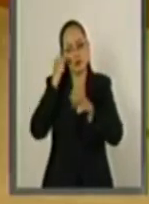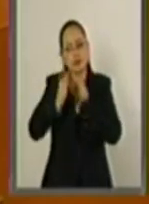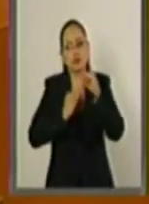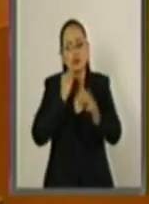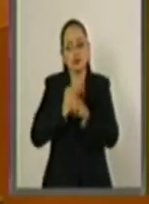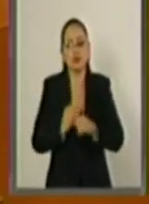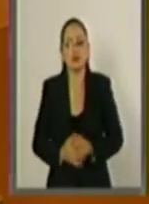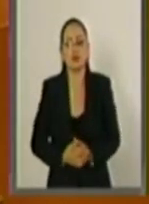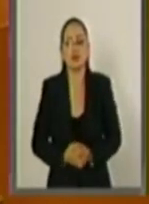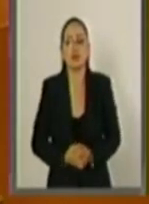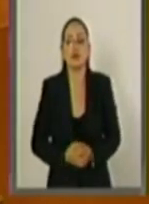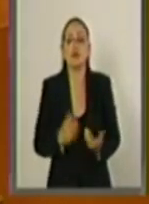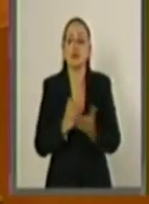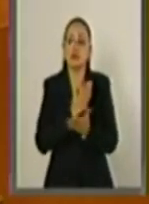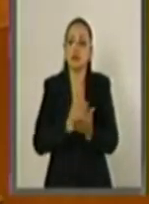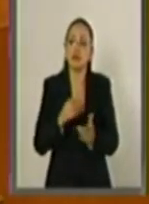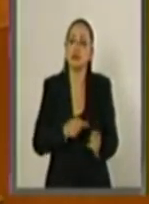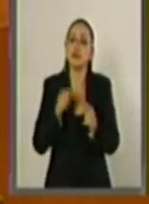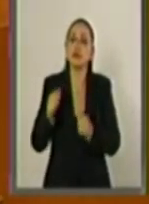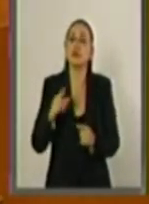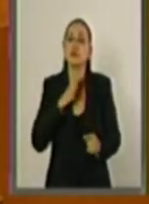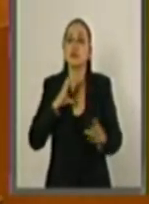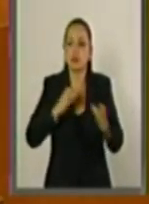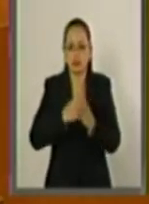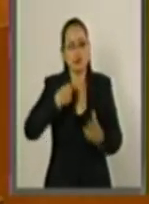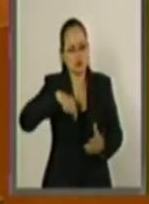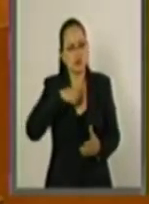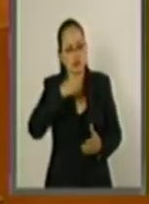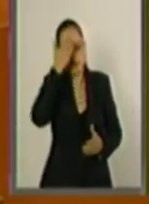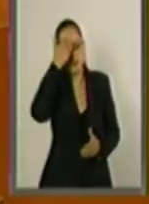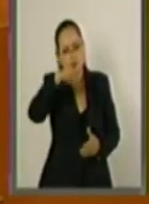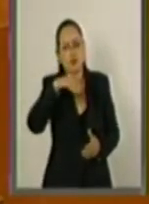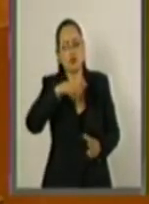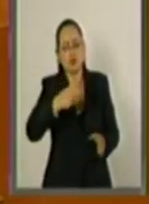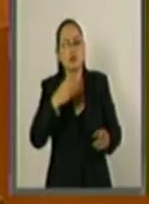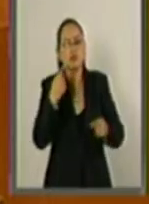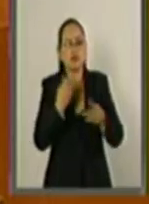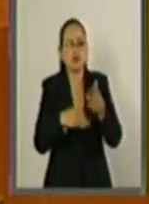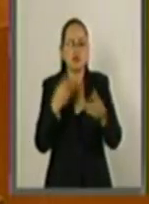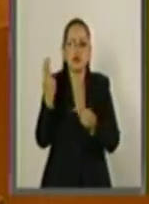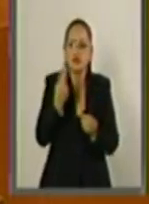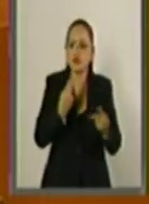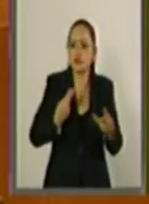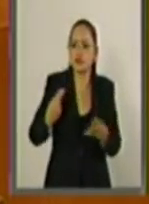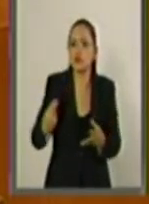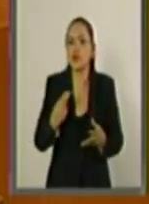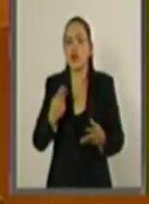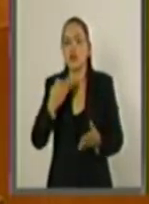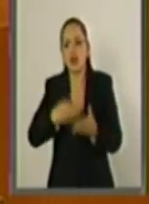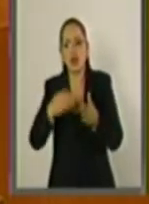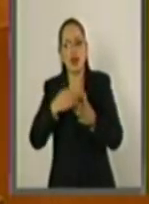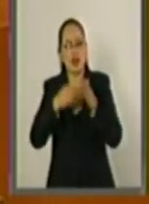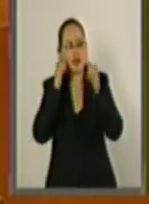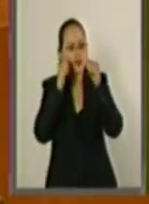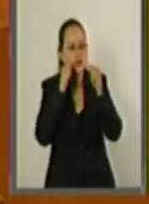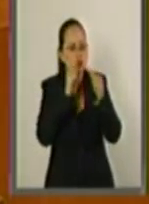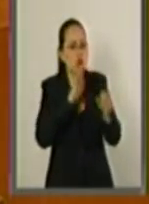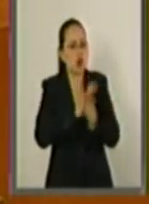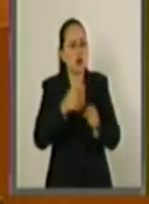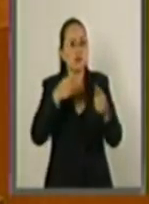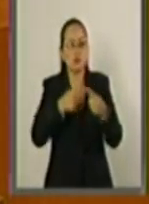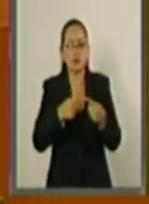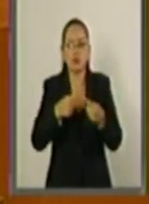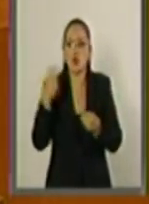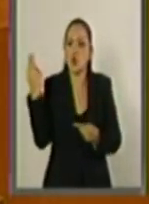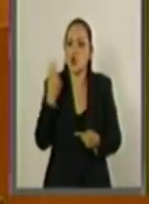Por otra parte, también somos conscientes de varias necesidades que demandan atención entre las que destacan la